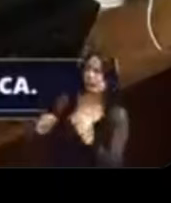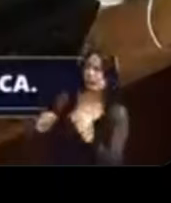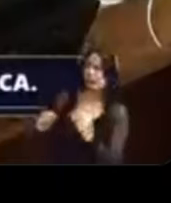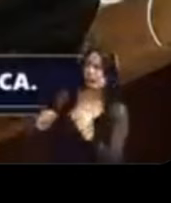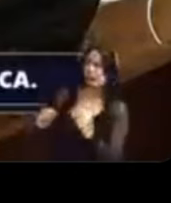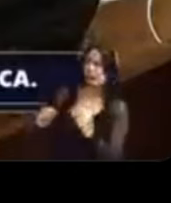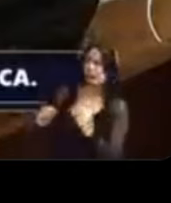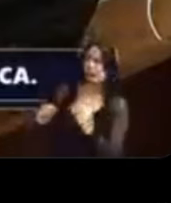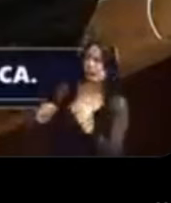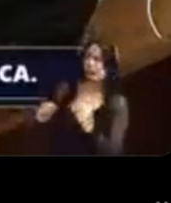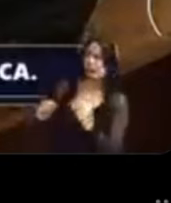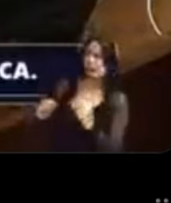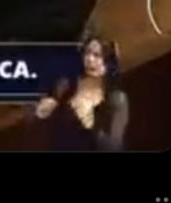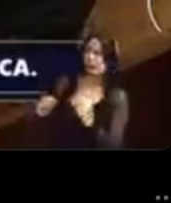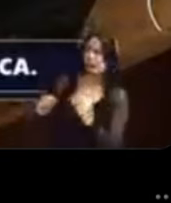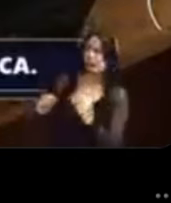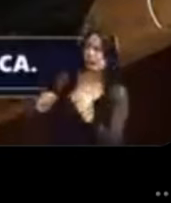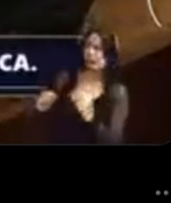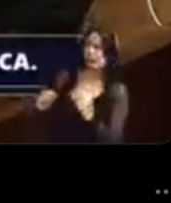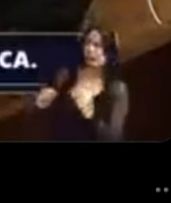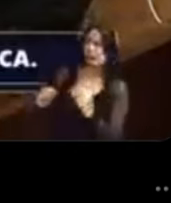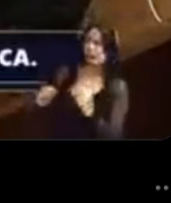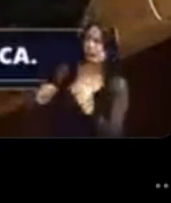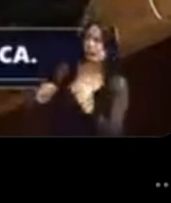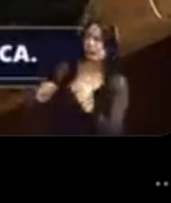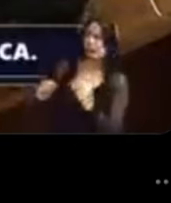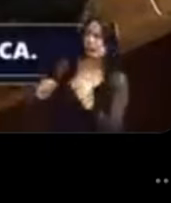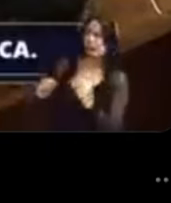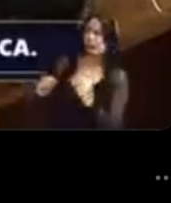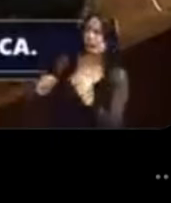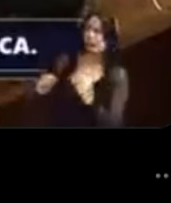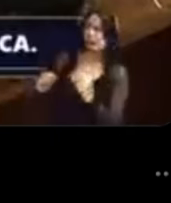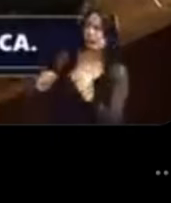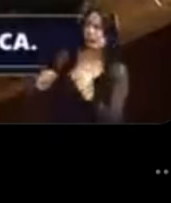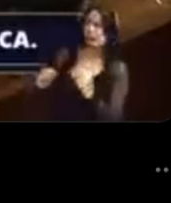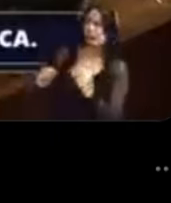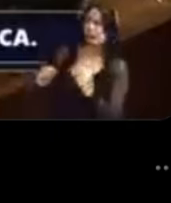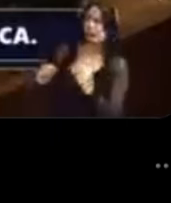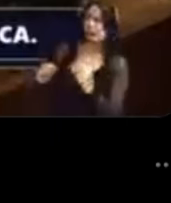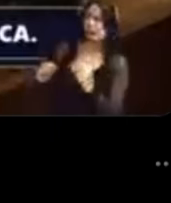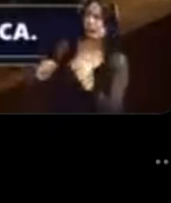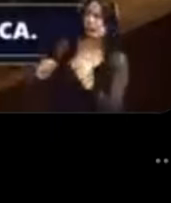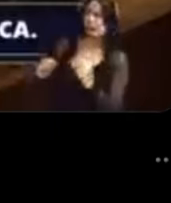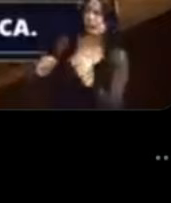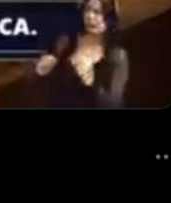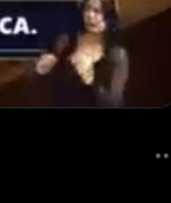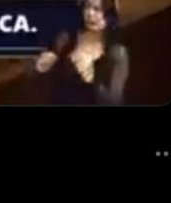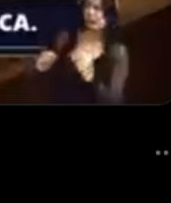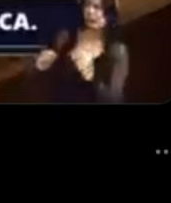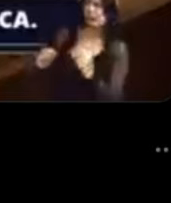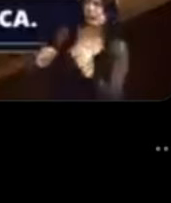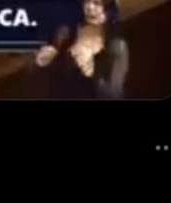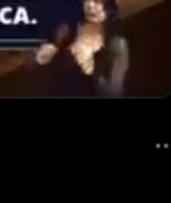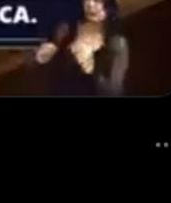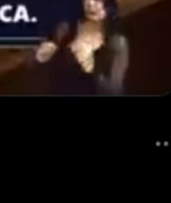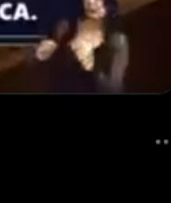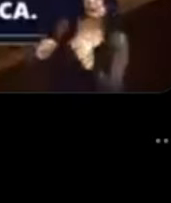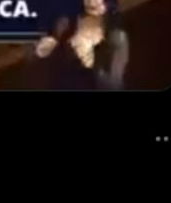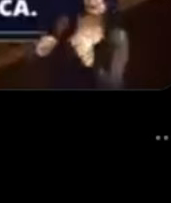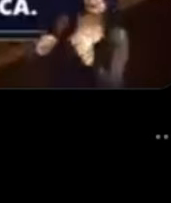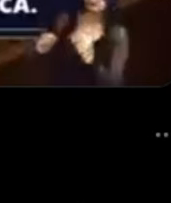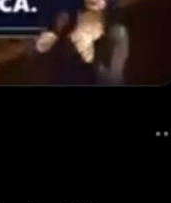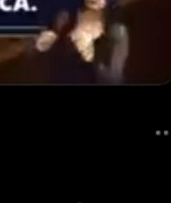No vi eso en Juan Manuel Santos. ¿De dónde, senadora, senadora,